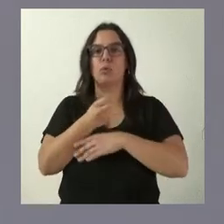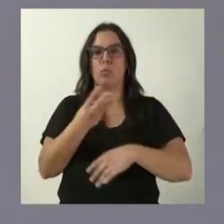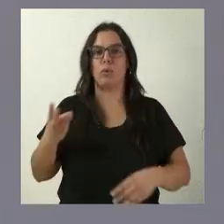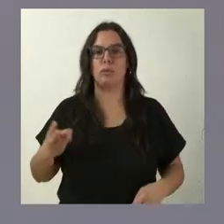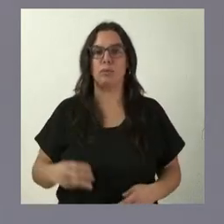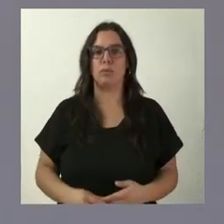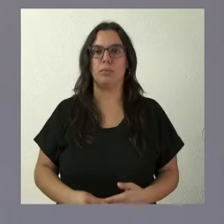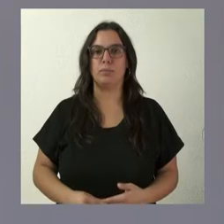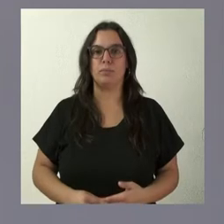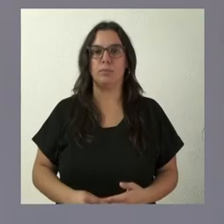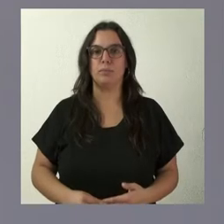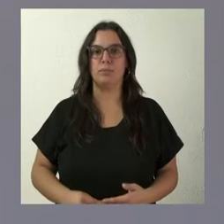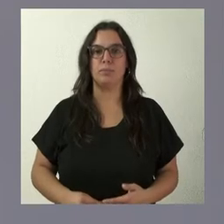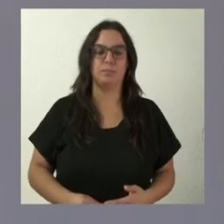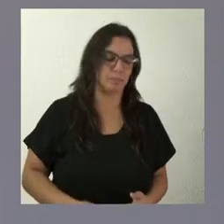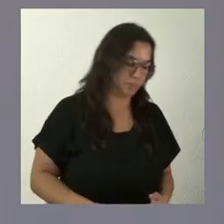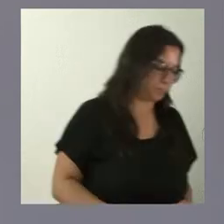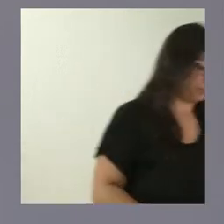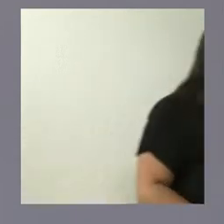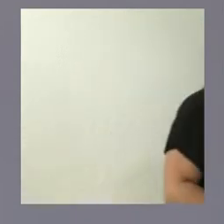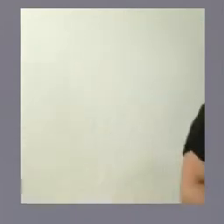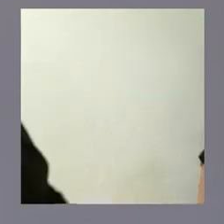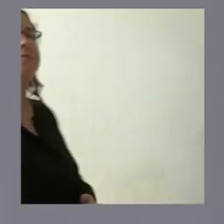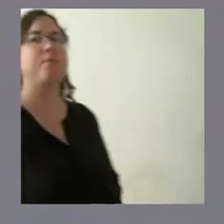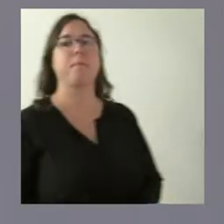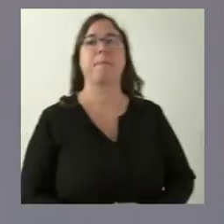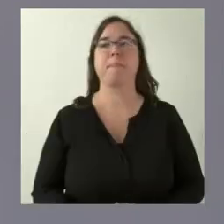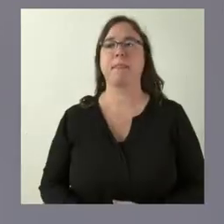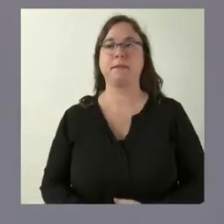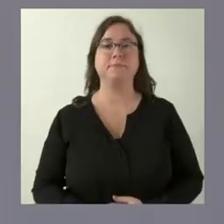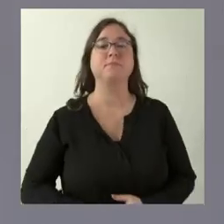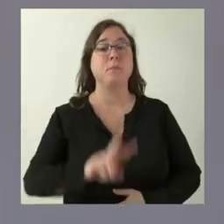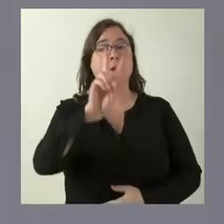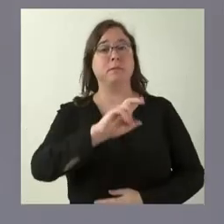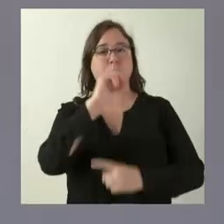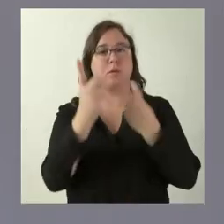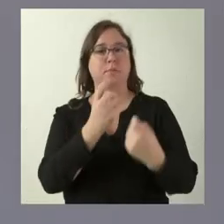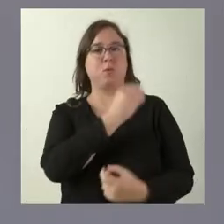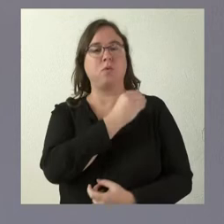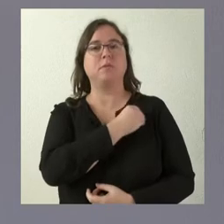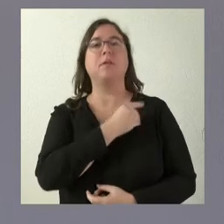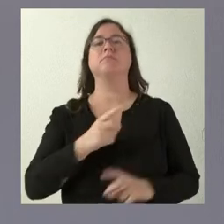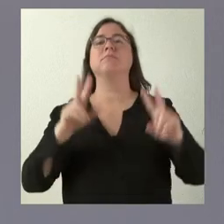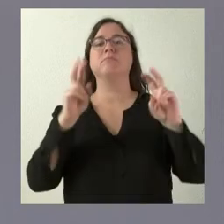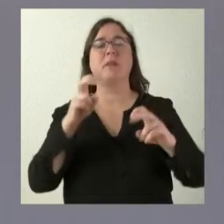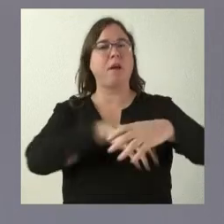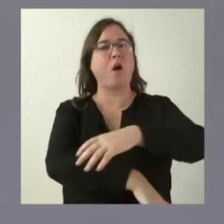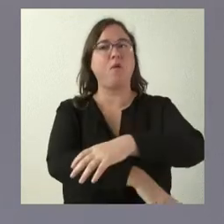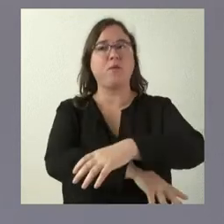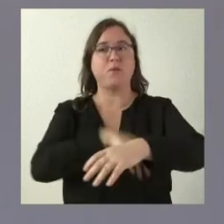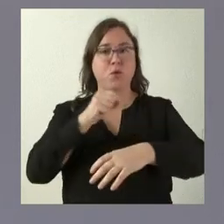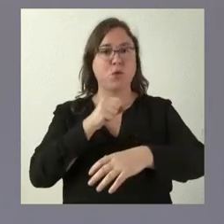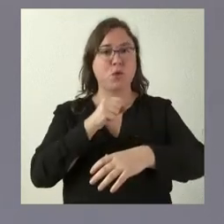La segunda cuestión que usted me planteaba, la finalidad de estos fondos son los aquí descritos. Son